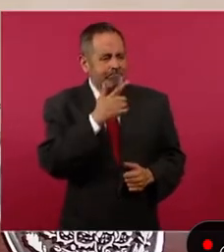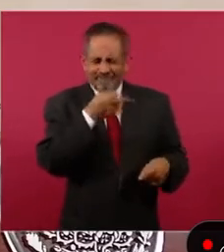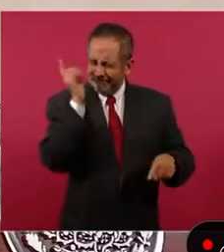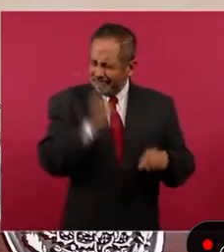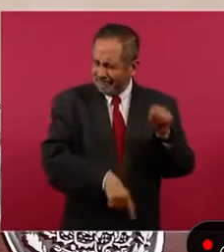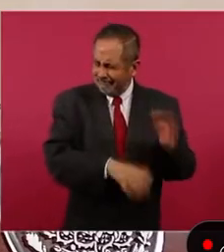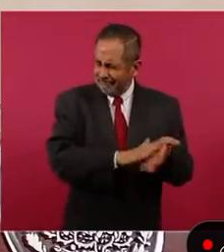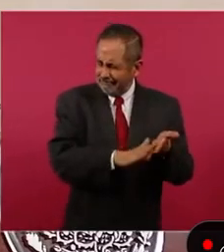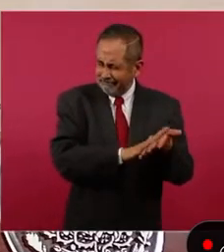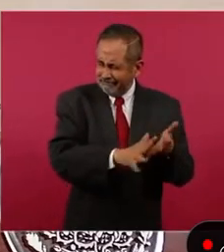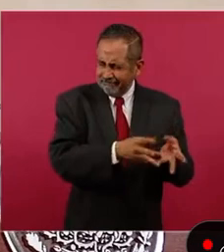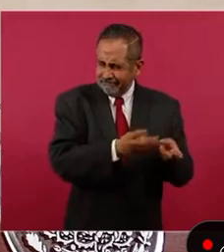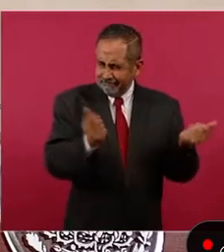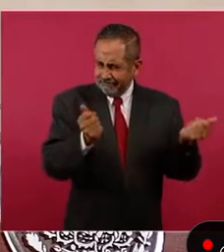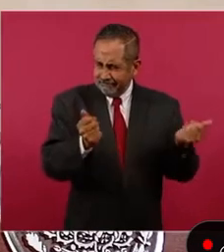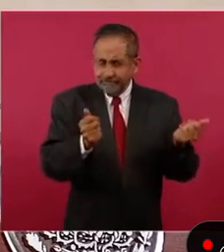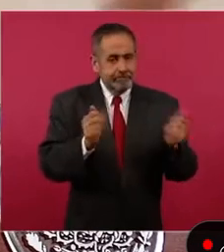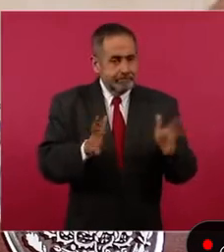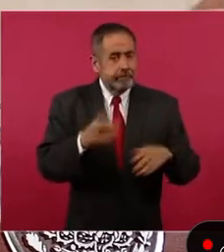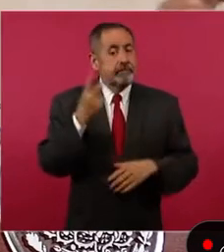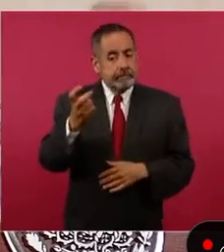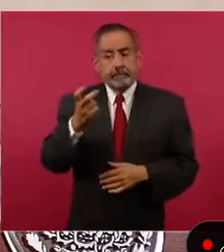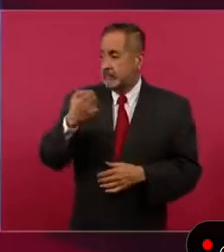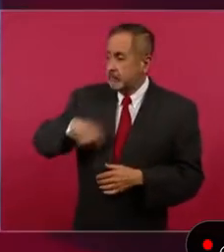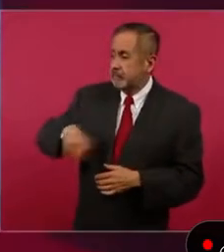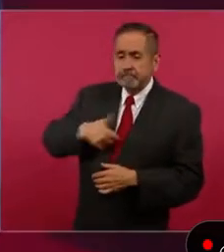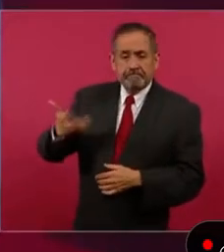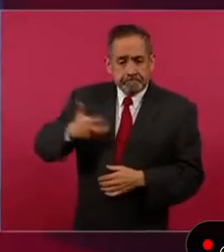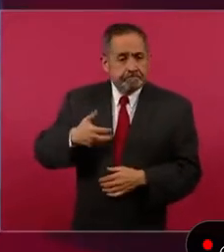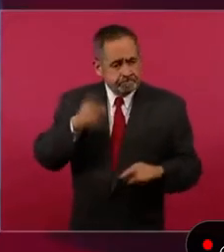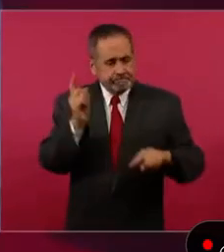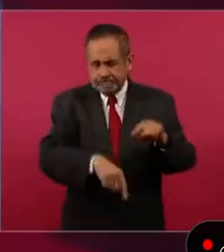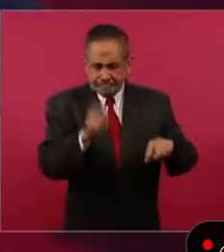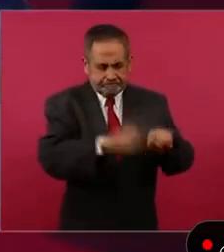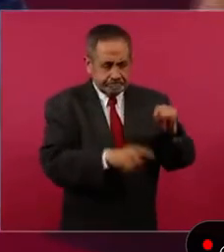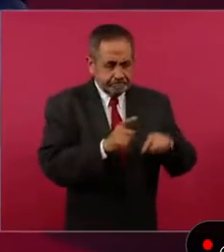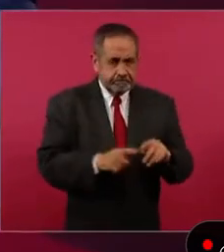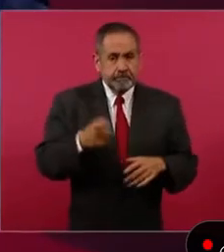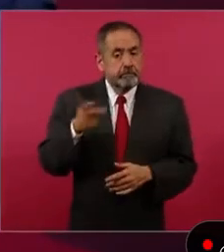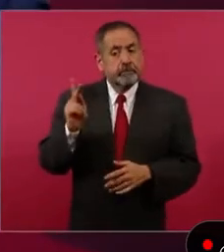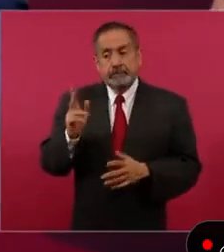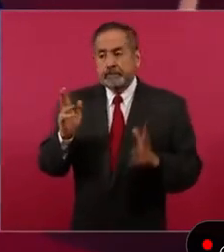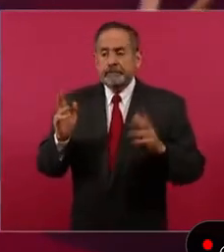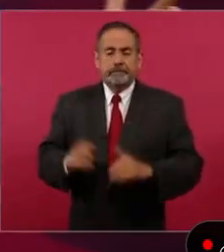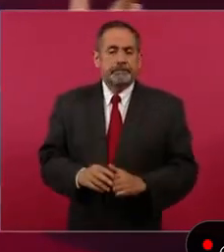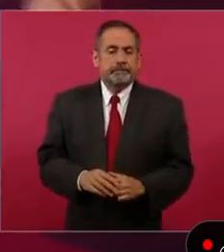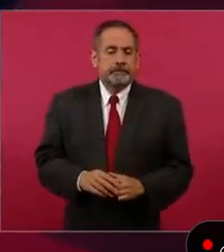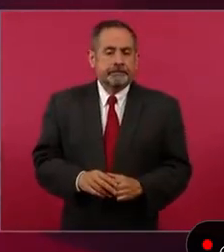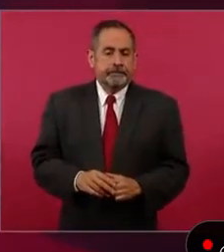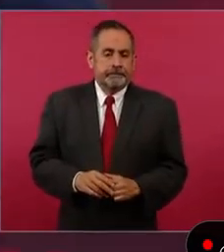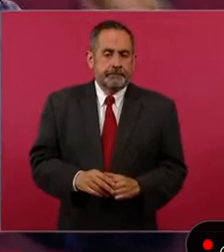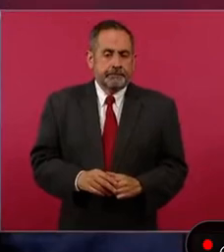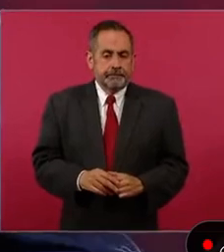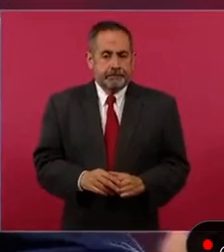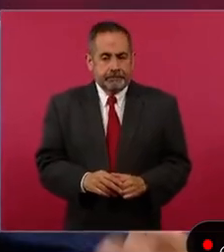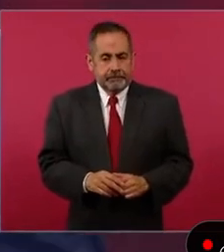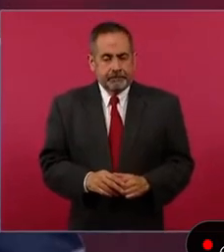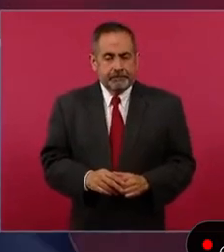y eso es que estamos haciendo. Sin embargo, como